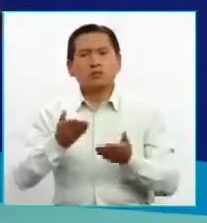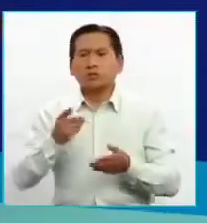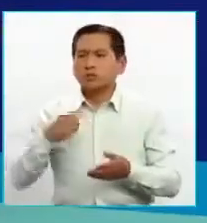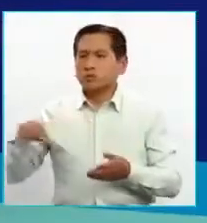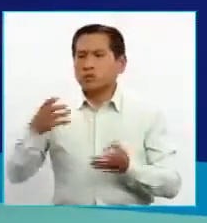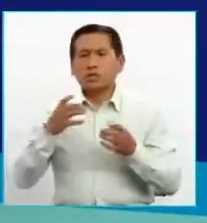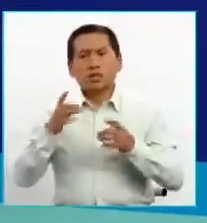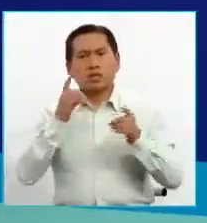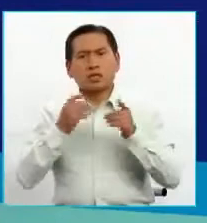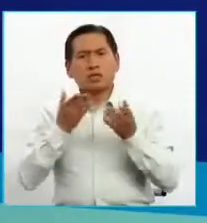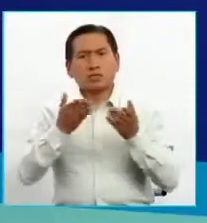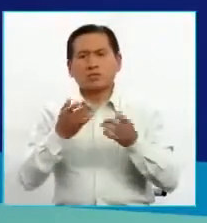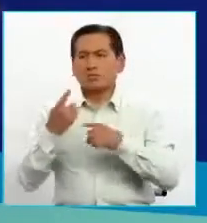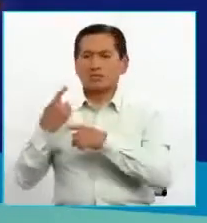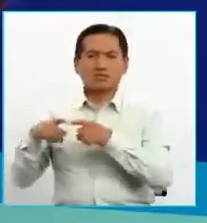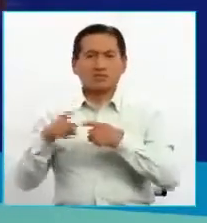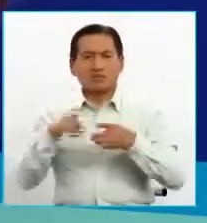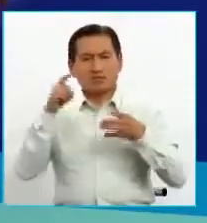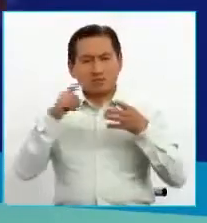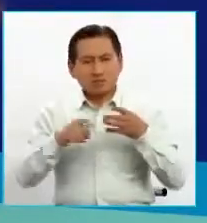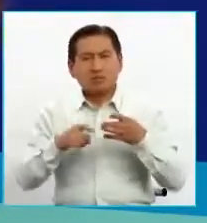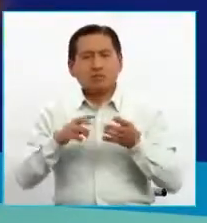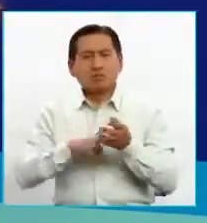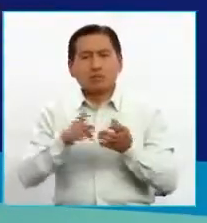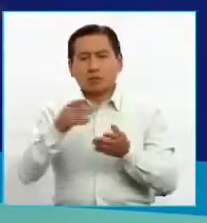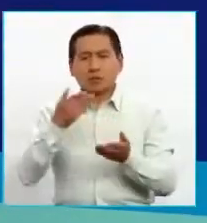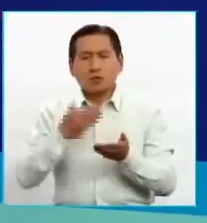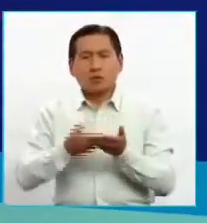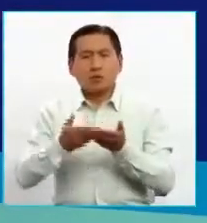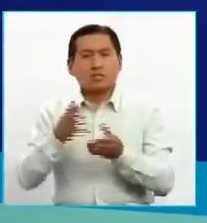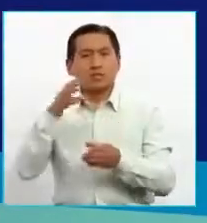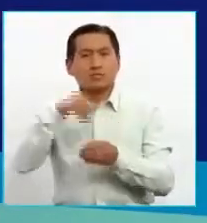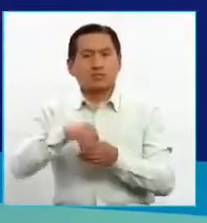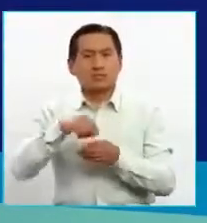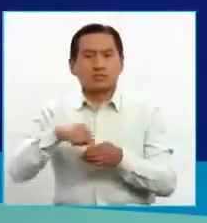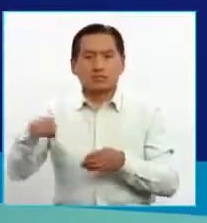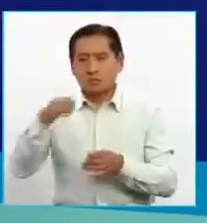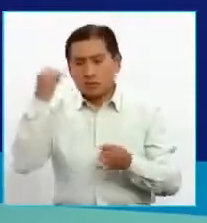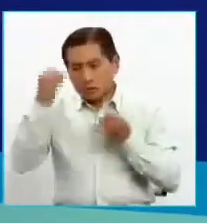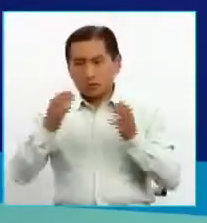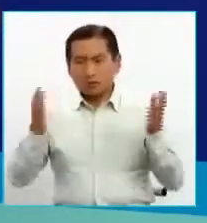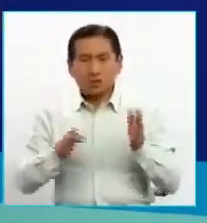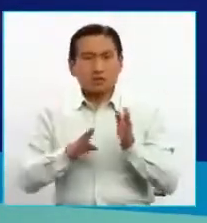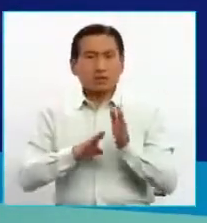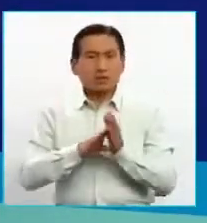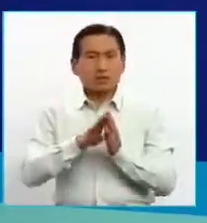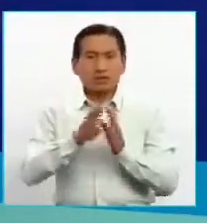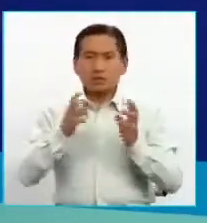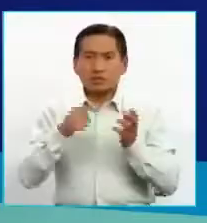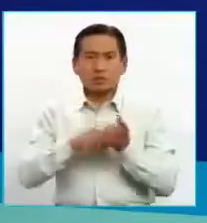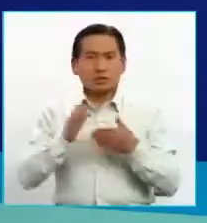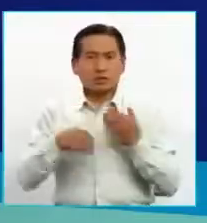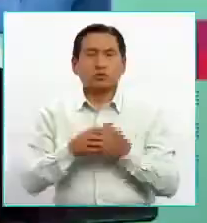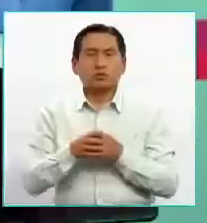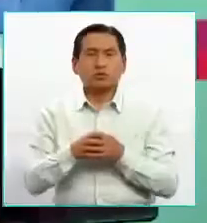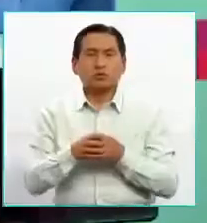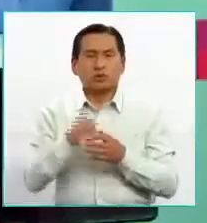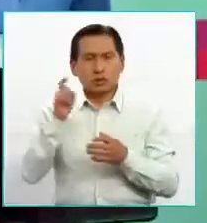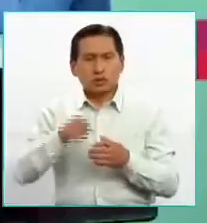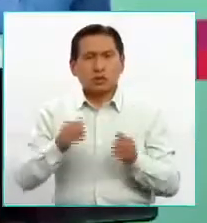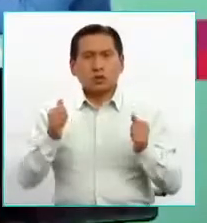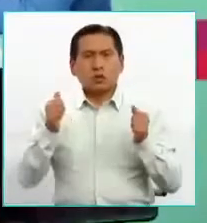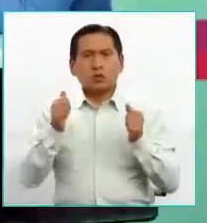dialogar sobre diversos temas, que tengan quizás propuesta en mano para ciertas reactivaciones, sea del sector que sea, directamente